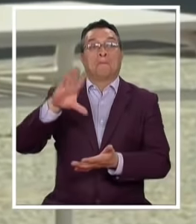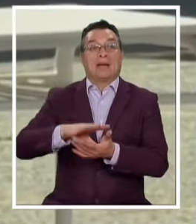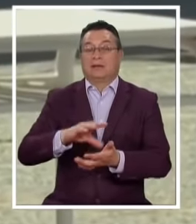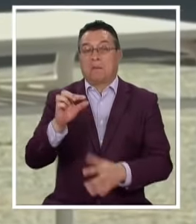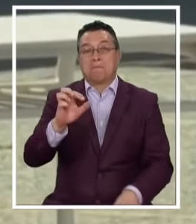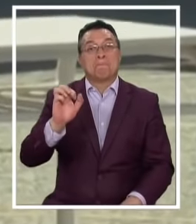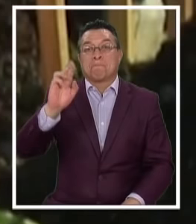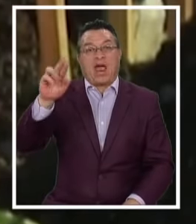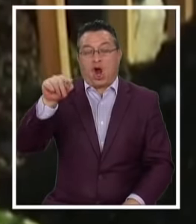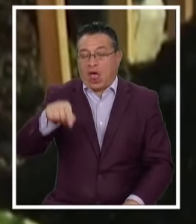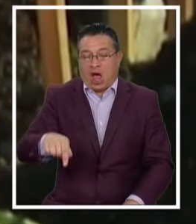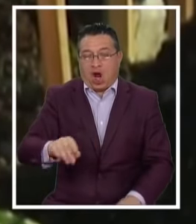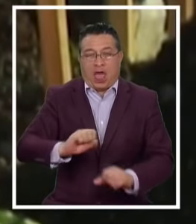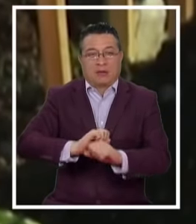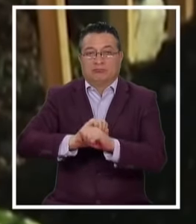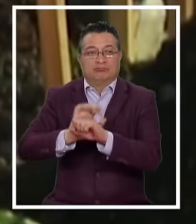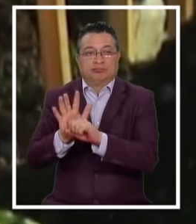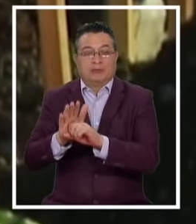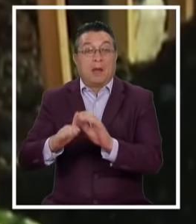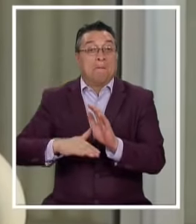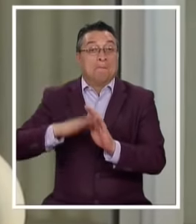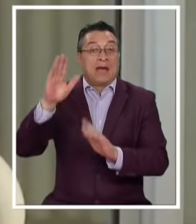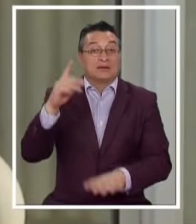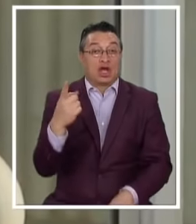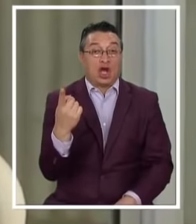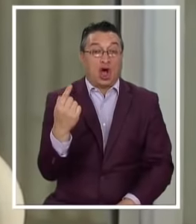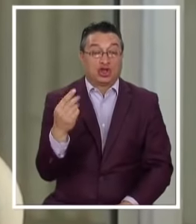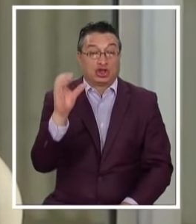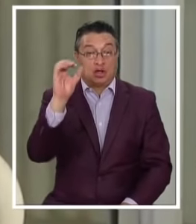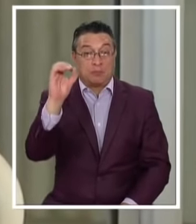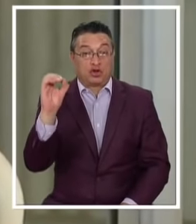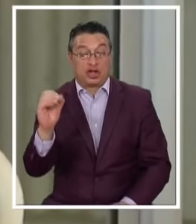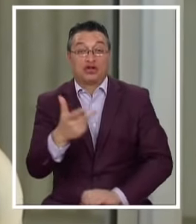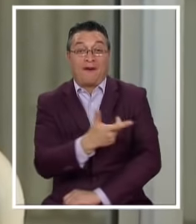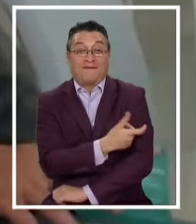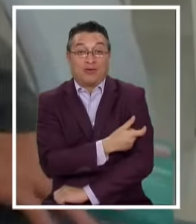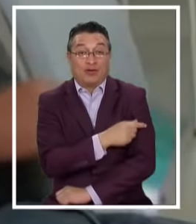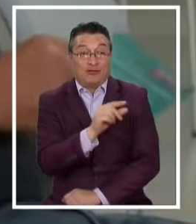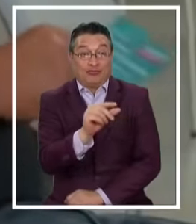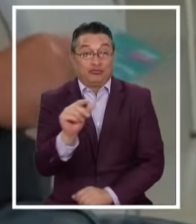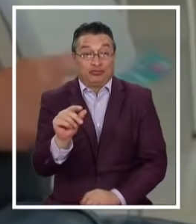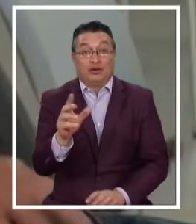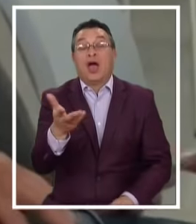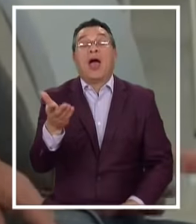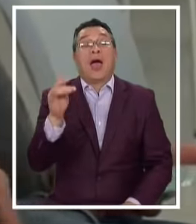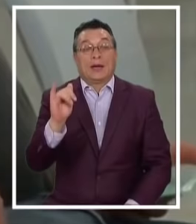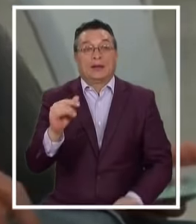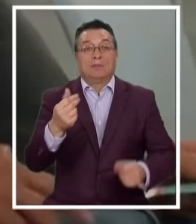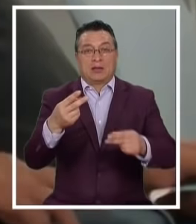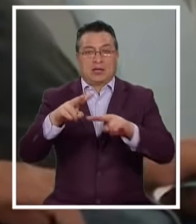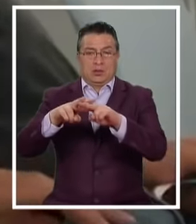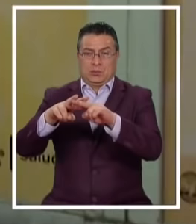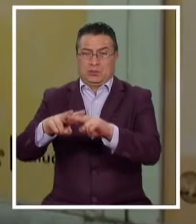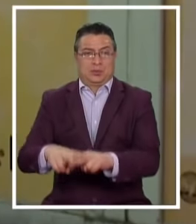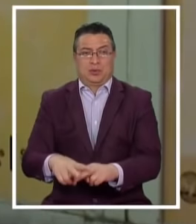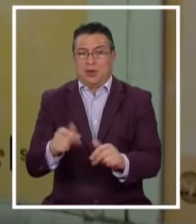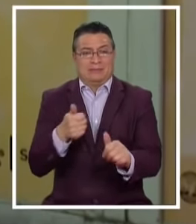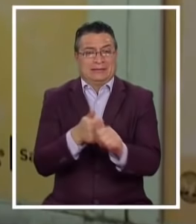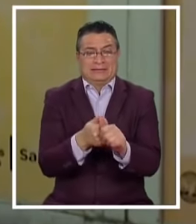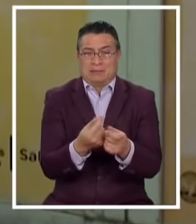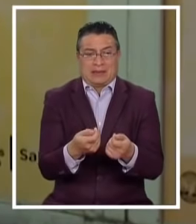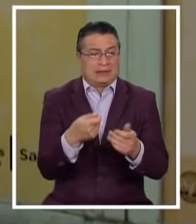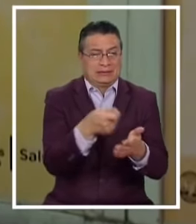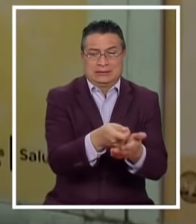peor momento De la pandemia Con poco más Del 11% De la población Vacunada Y con las arcas Muy disminuidas Para apoyar